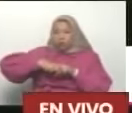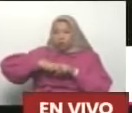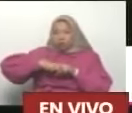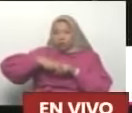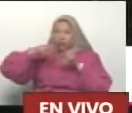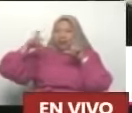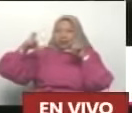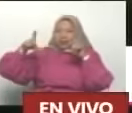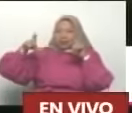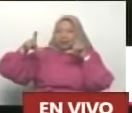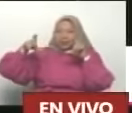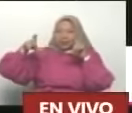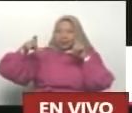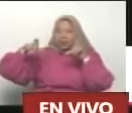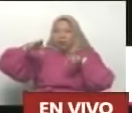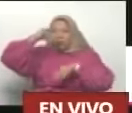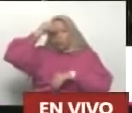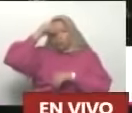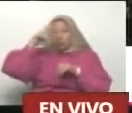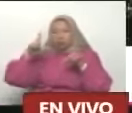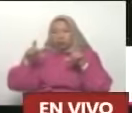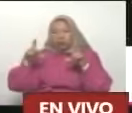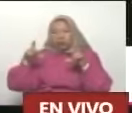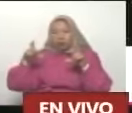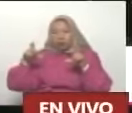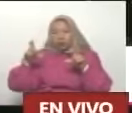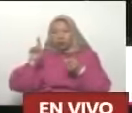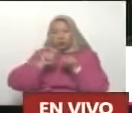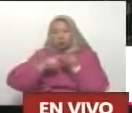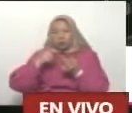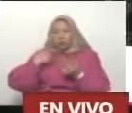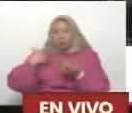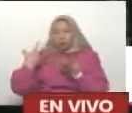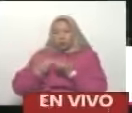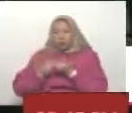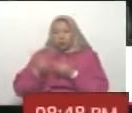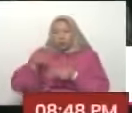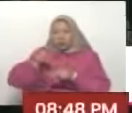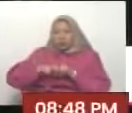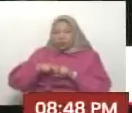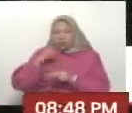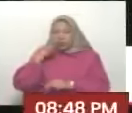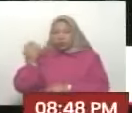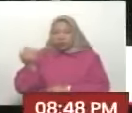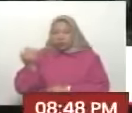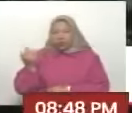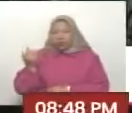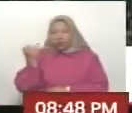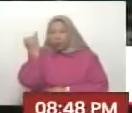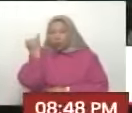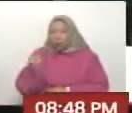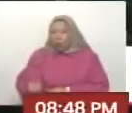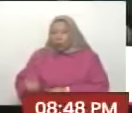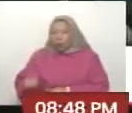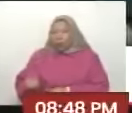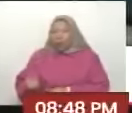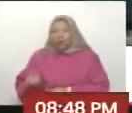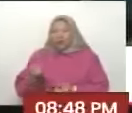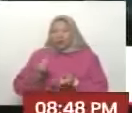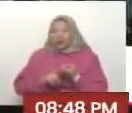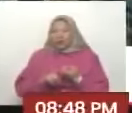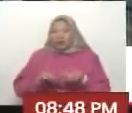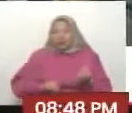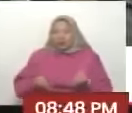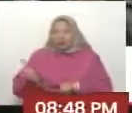ahí, Héctor. Vamos a tomarnos una foto. Silita, acércate, mira, aquí tú cabes, Silita, mira. Silita está flaquita. Está haciendo la